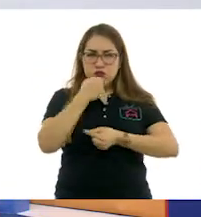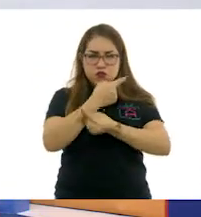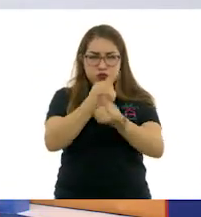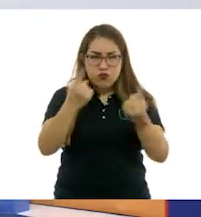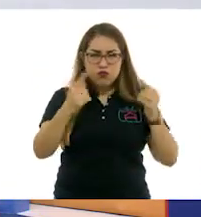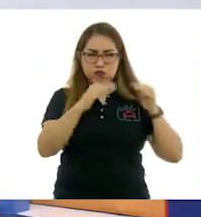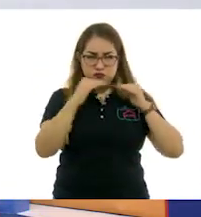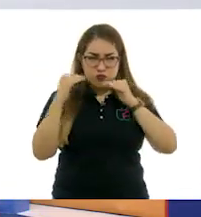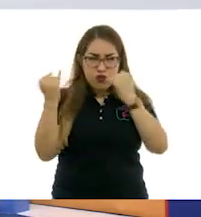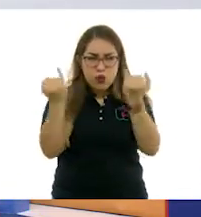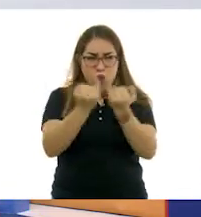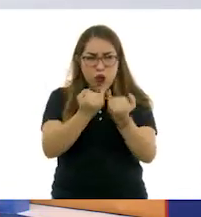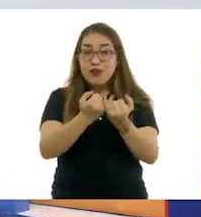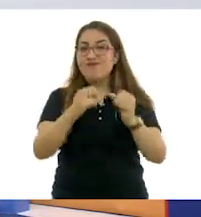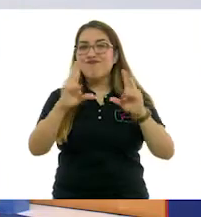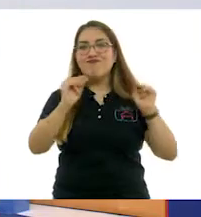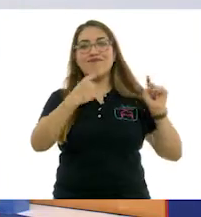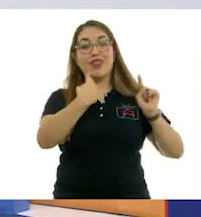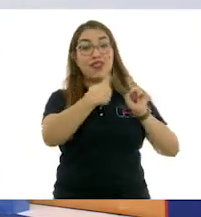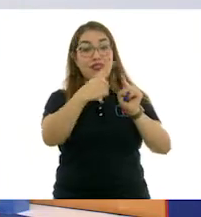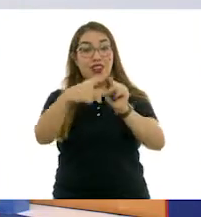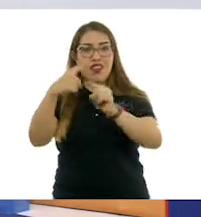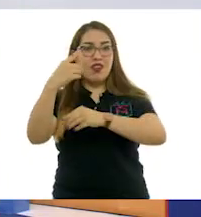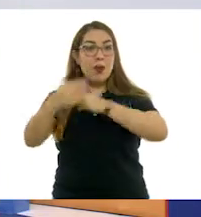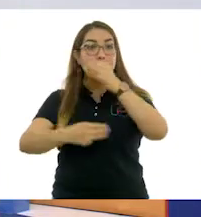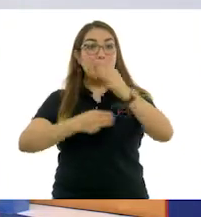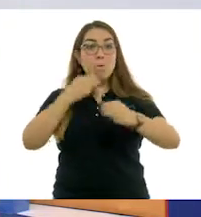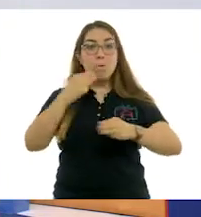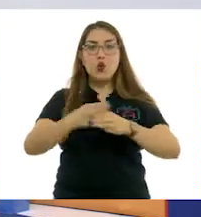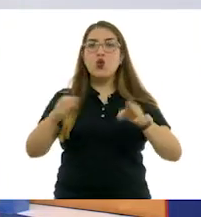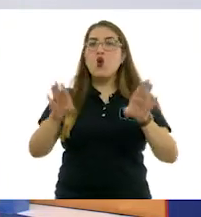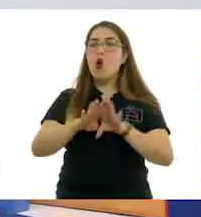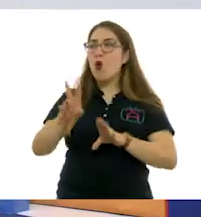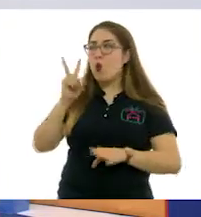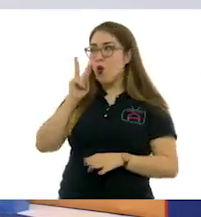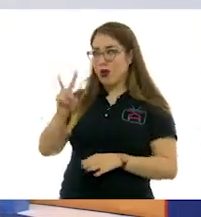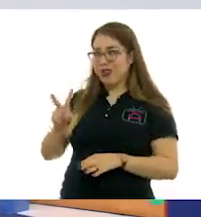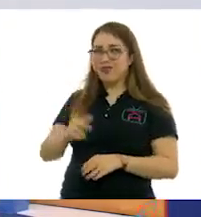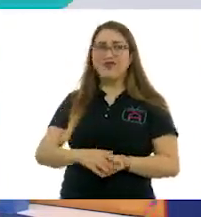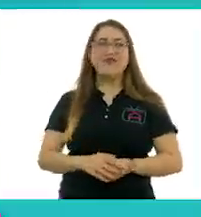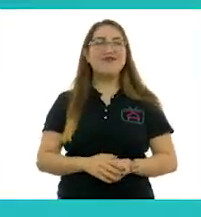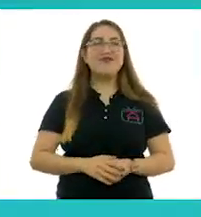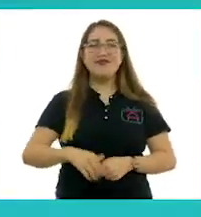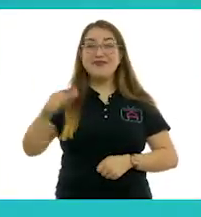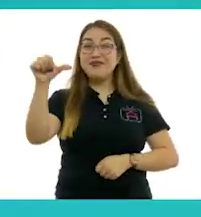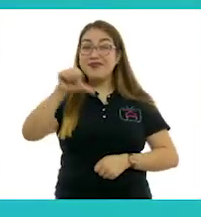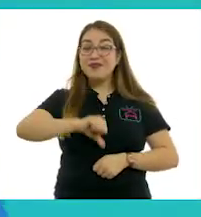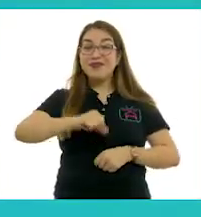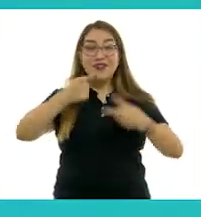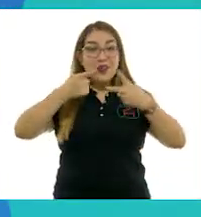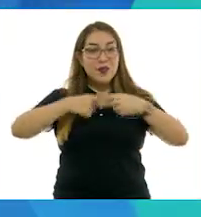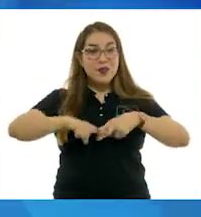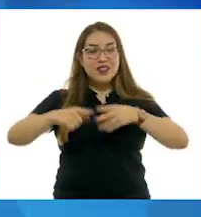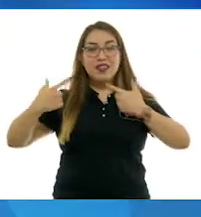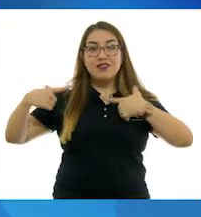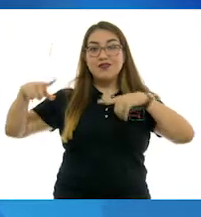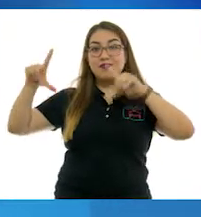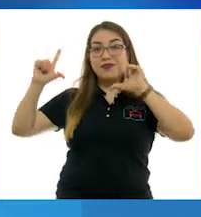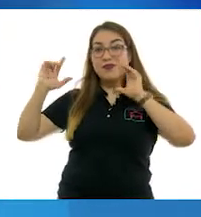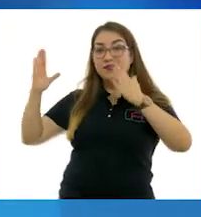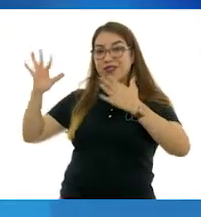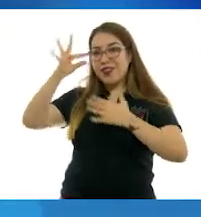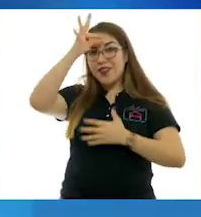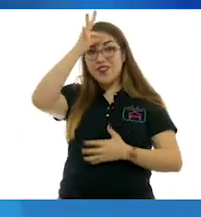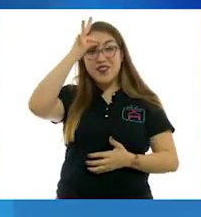diferente el mundo, vamos a ver cómo hoy ellas la percibían. Y bueno, hoy vamos a empezar con una pintura de